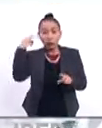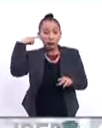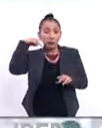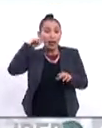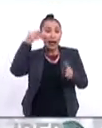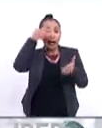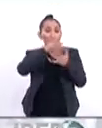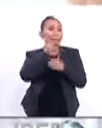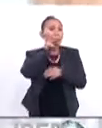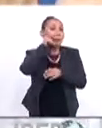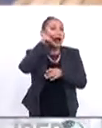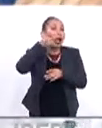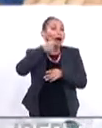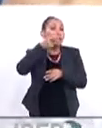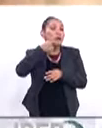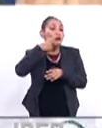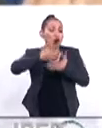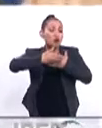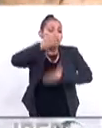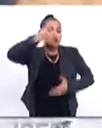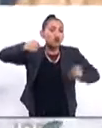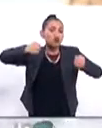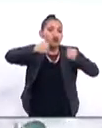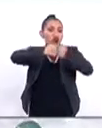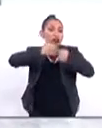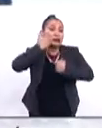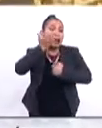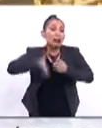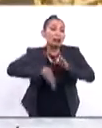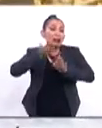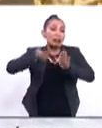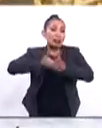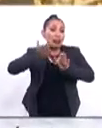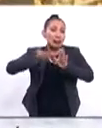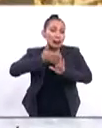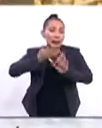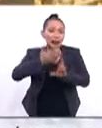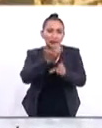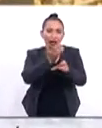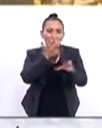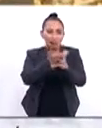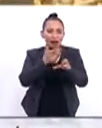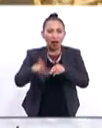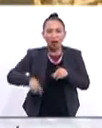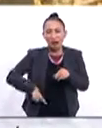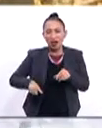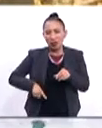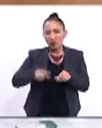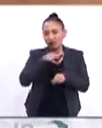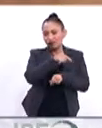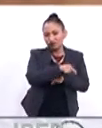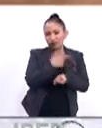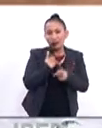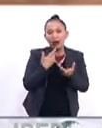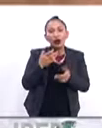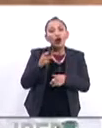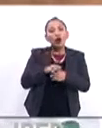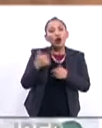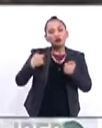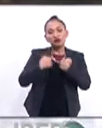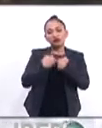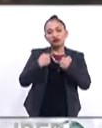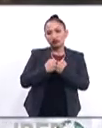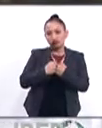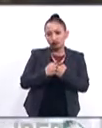viaje, el Papa Francisco habló sobre el muro fronterizo que pretende construir Estados Unidos, el gobierno de Estados Unidos, precisamente en